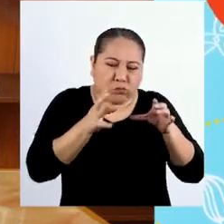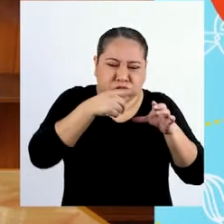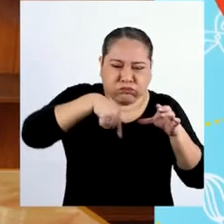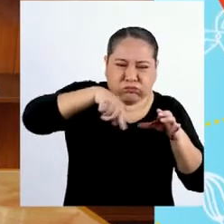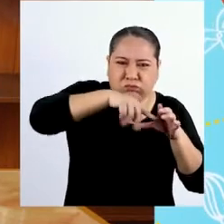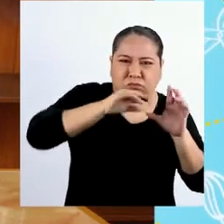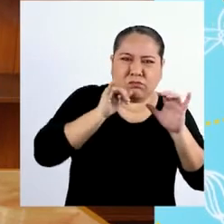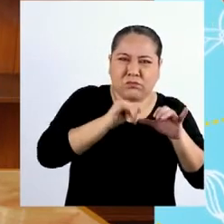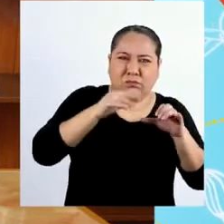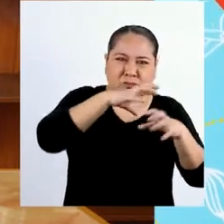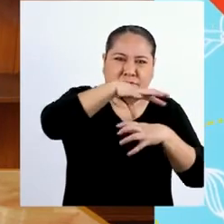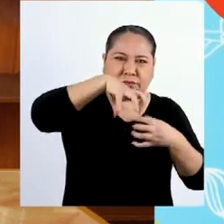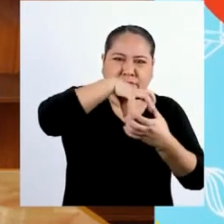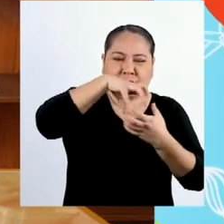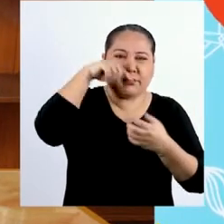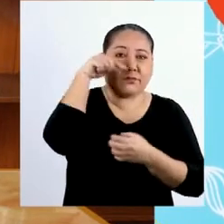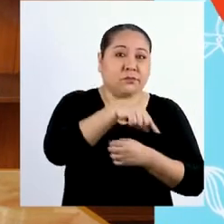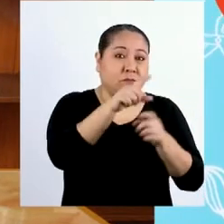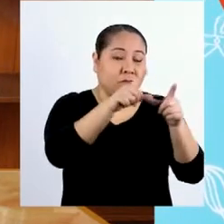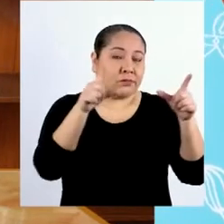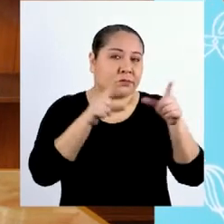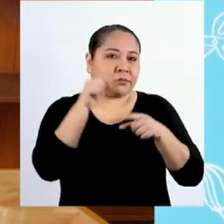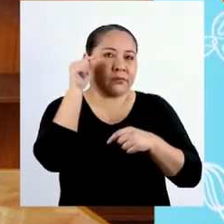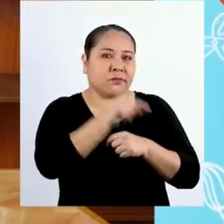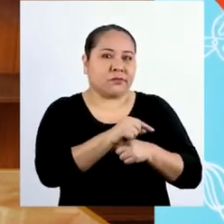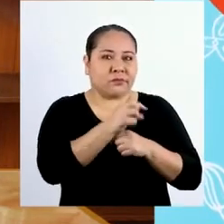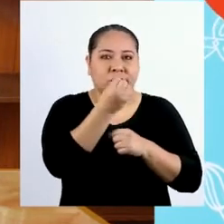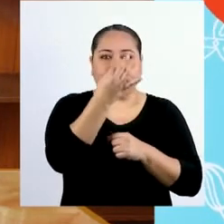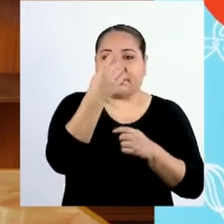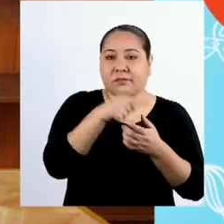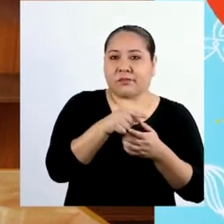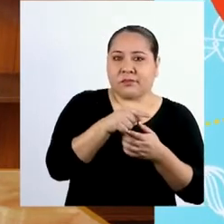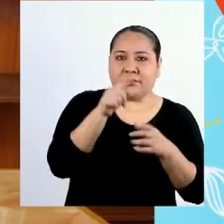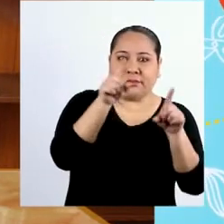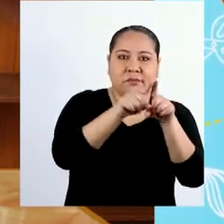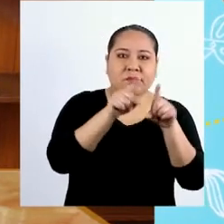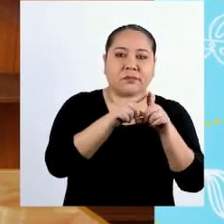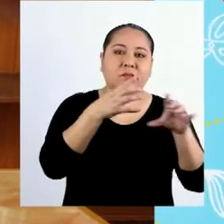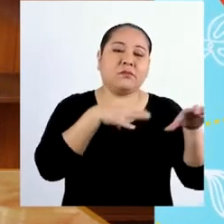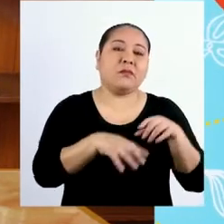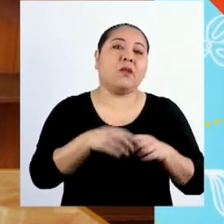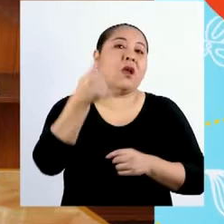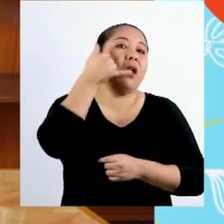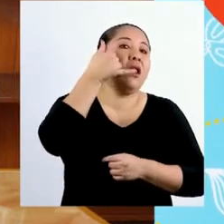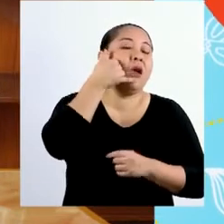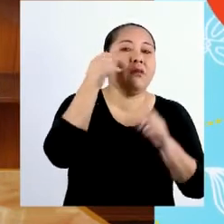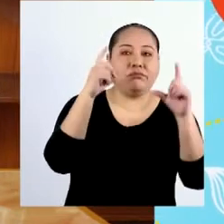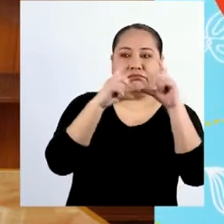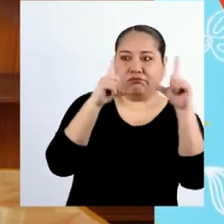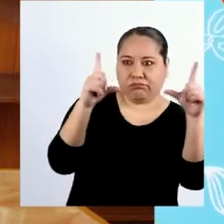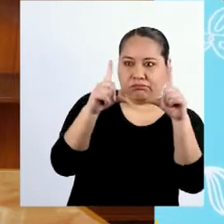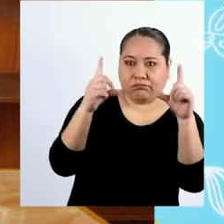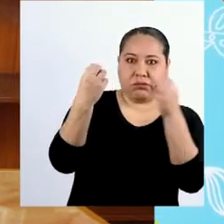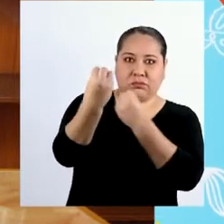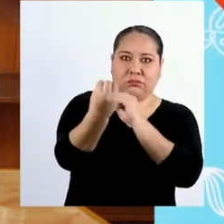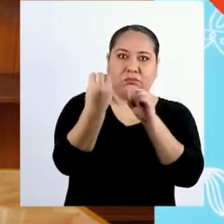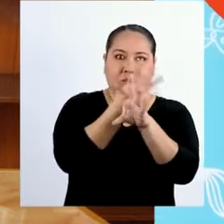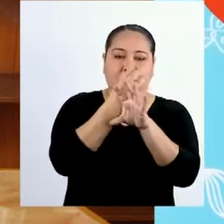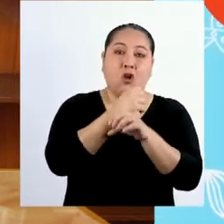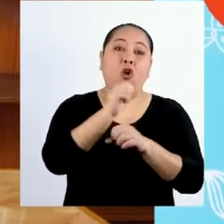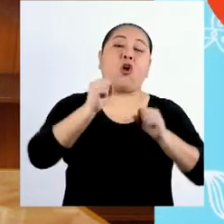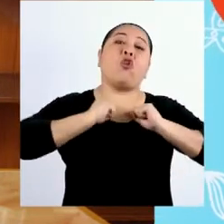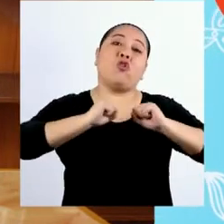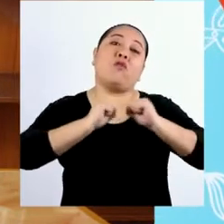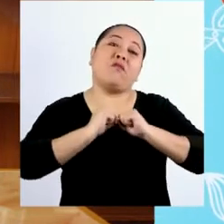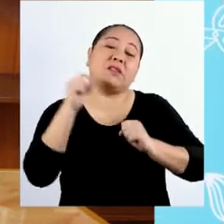En ocasiones, en esos mismos espacios, algunos tenían que hacer telellamadas, otros querían hacer